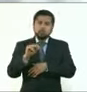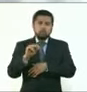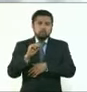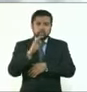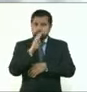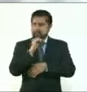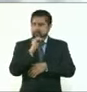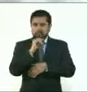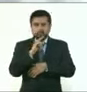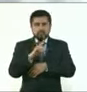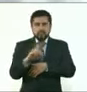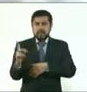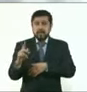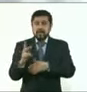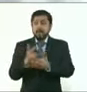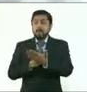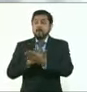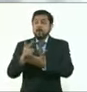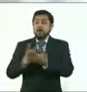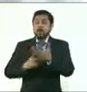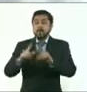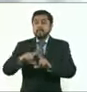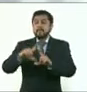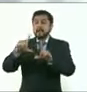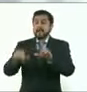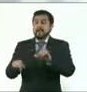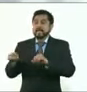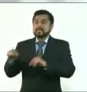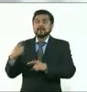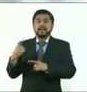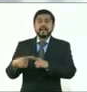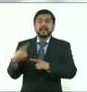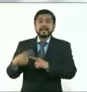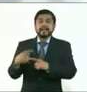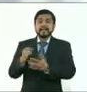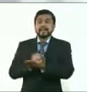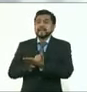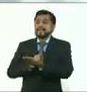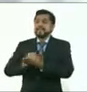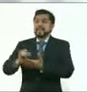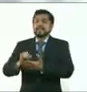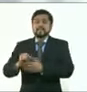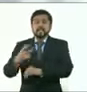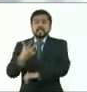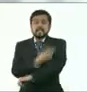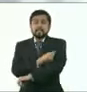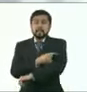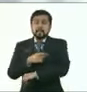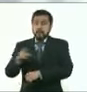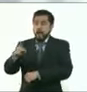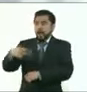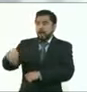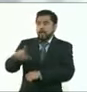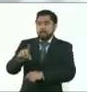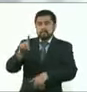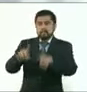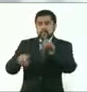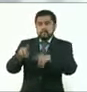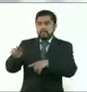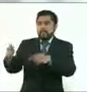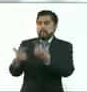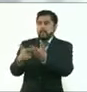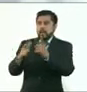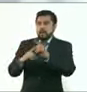y nosotros es lo que facilitamos la vacunación. Y la decisión del Programa Nacional de Vacunación, pues es con base en elementos científicos